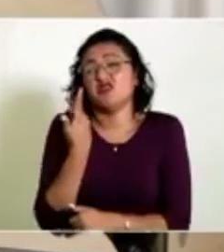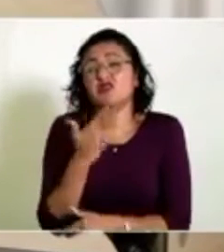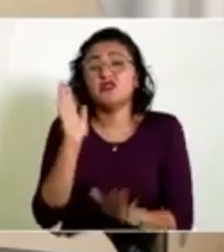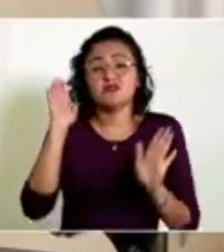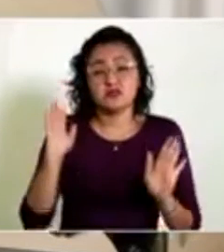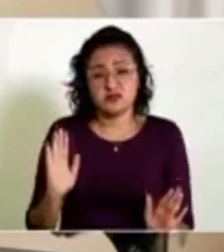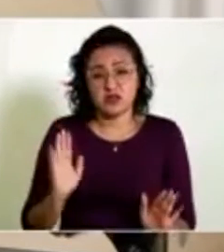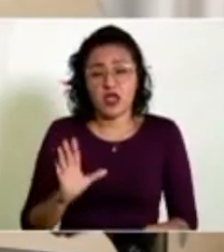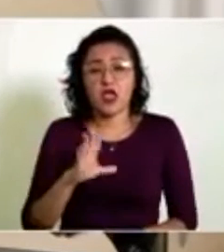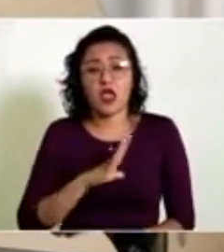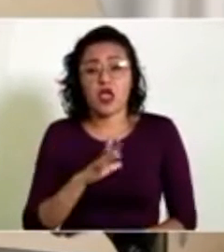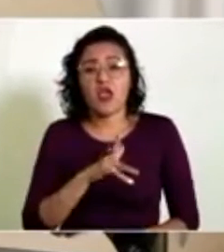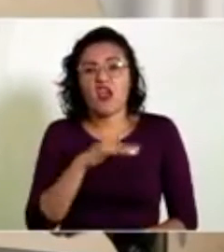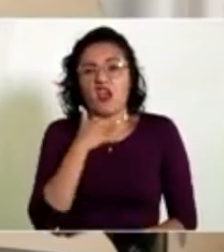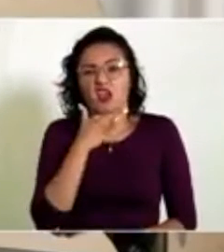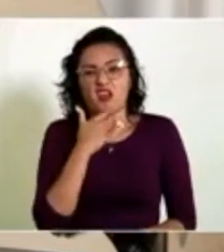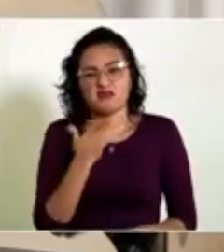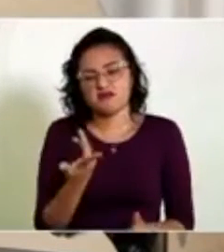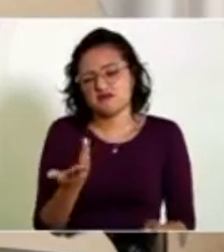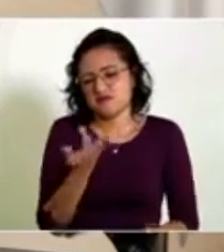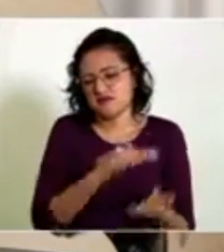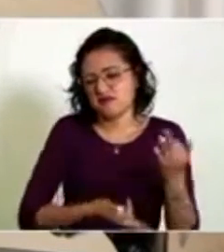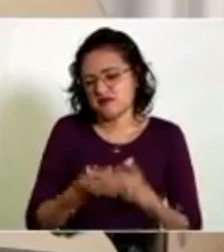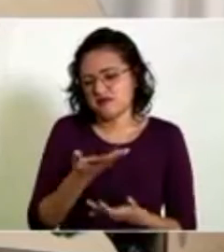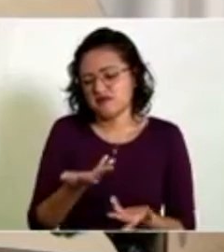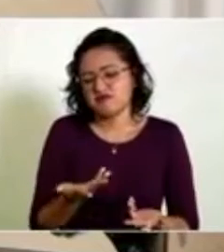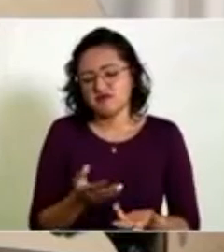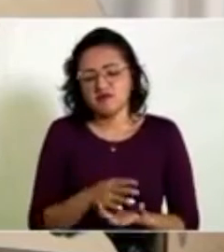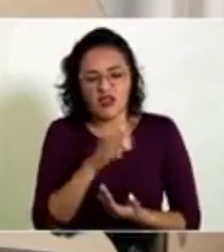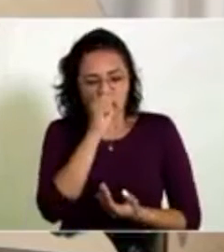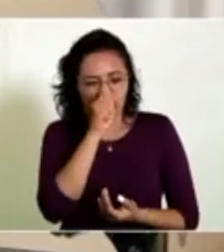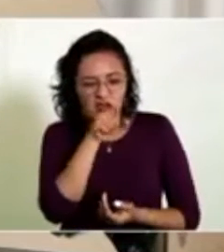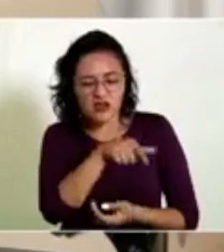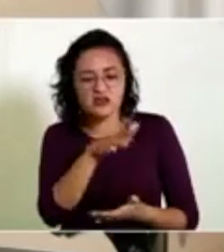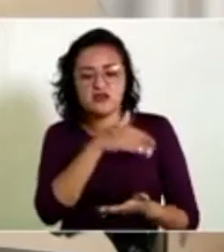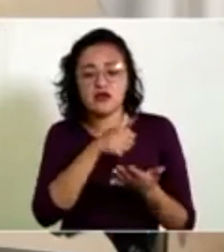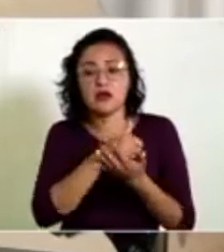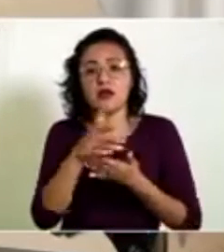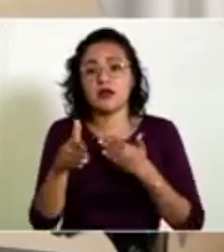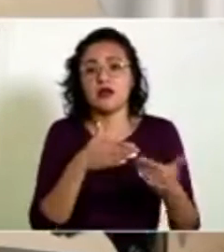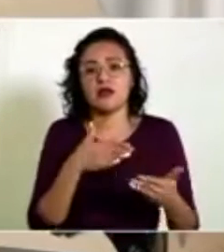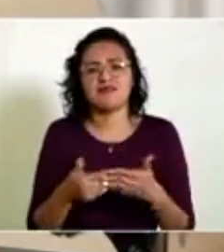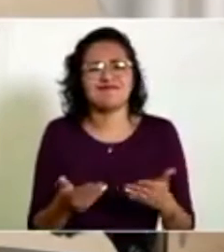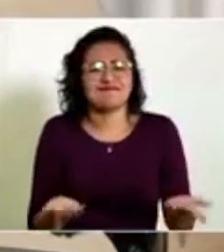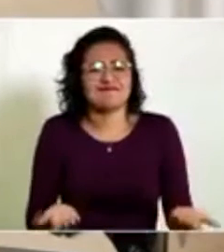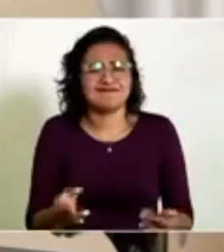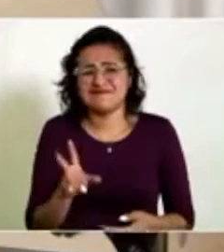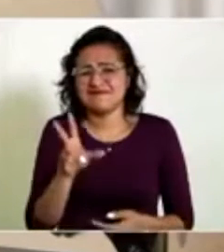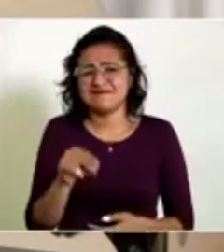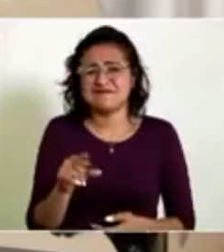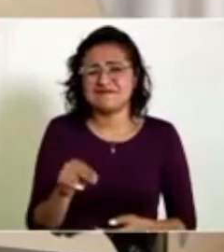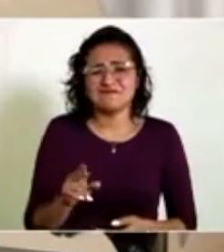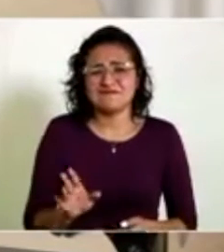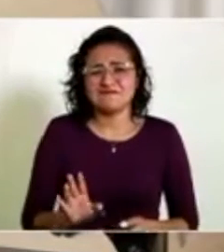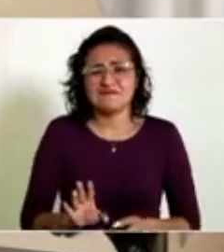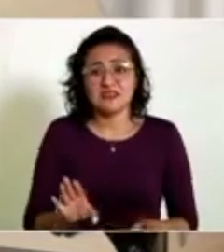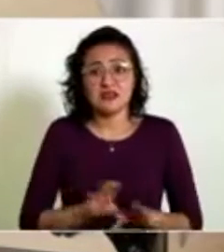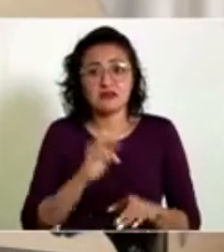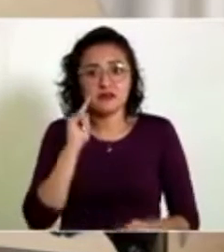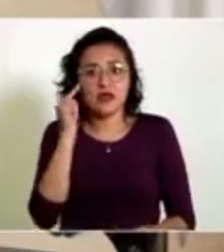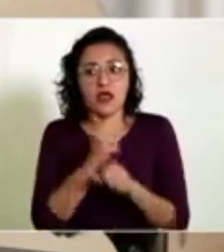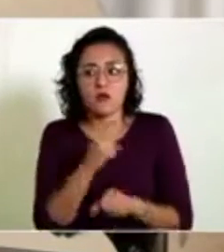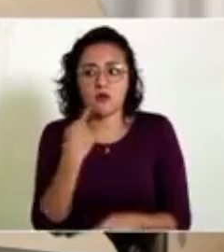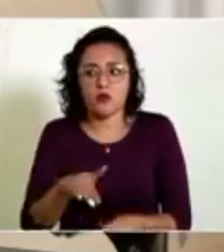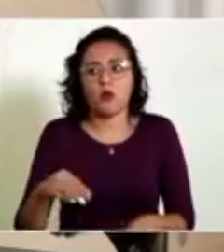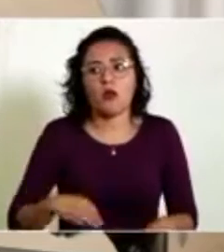cochinadas en Ciudad Modelo. No, no es más que descubren sus